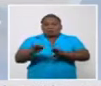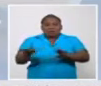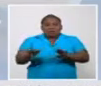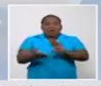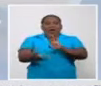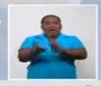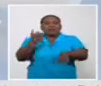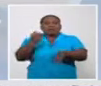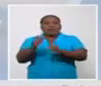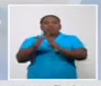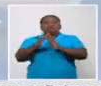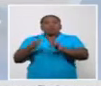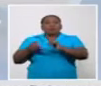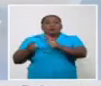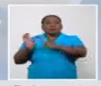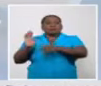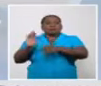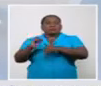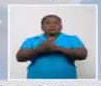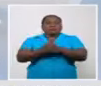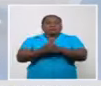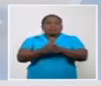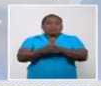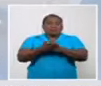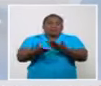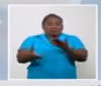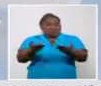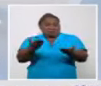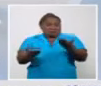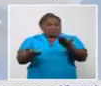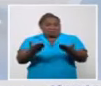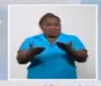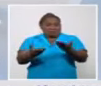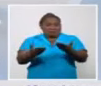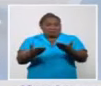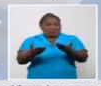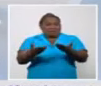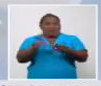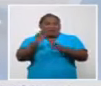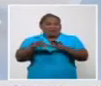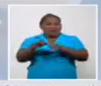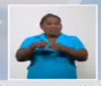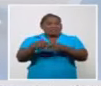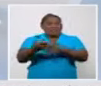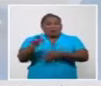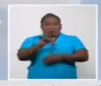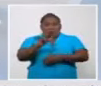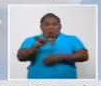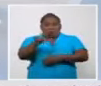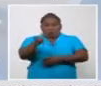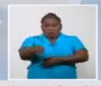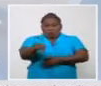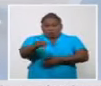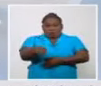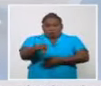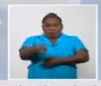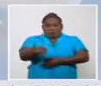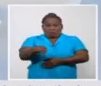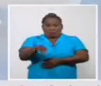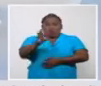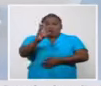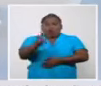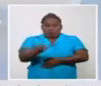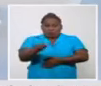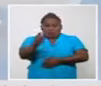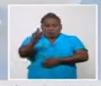pacientes activos disminuyan, sin embargo hay días, como el de hoy, en que el número de casos